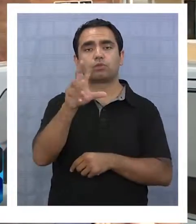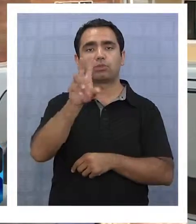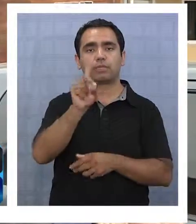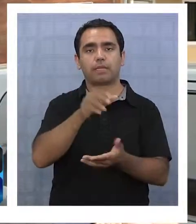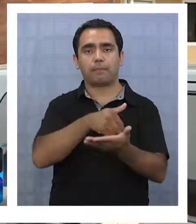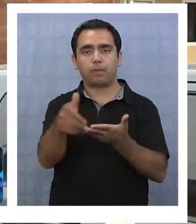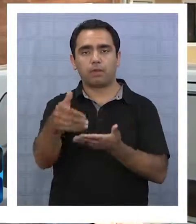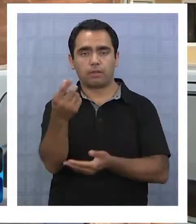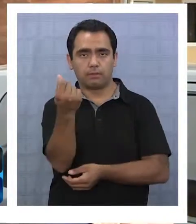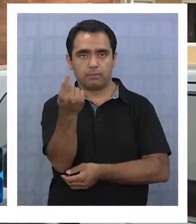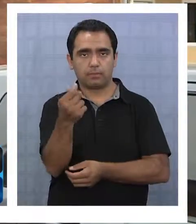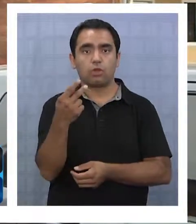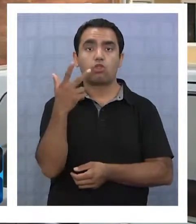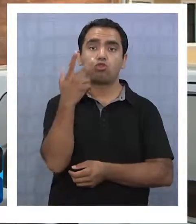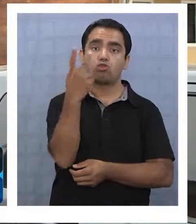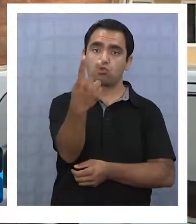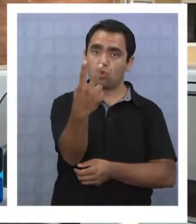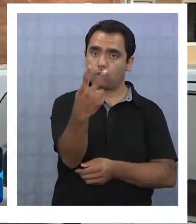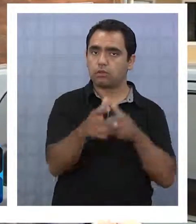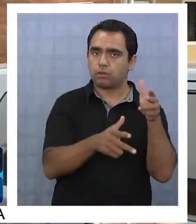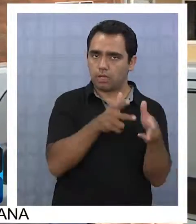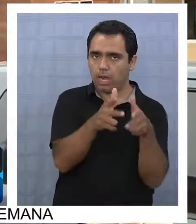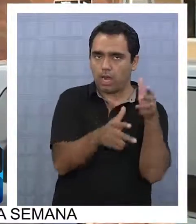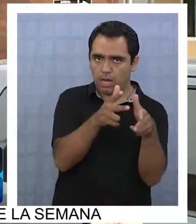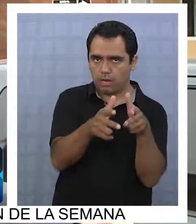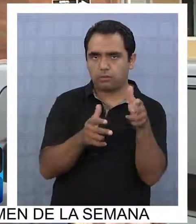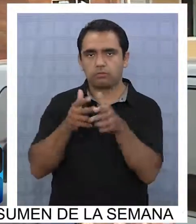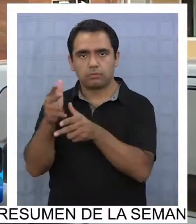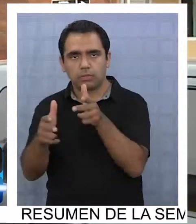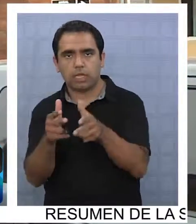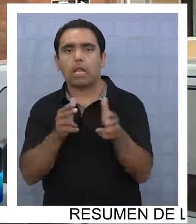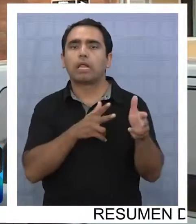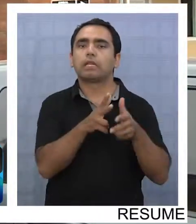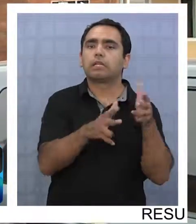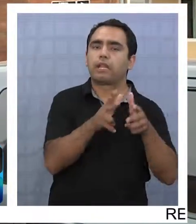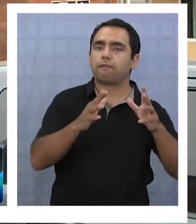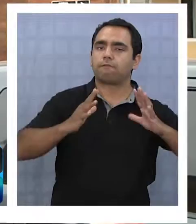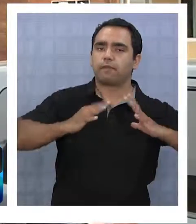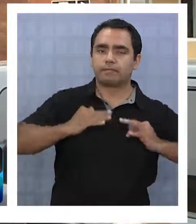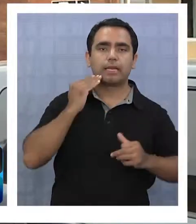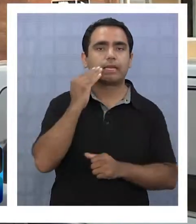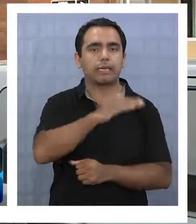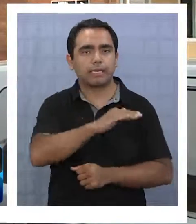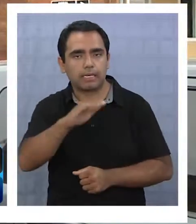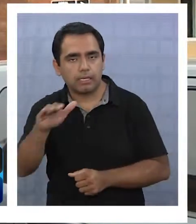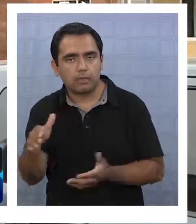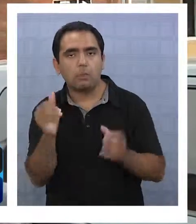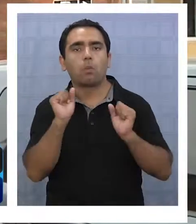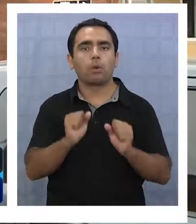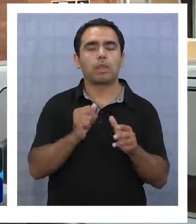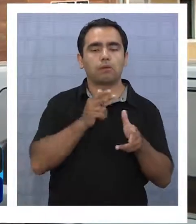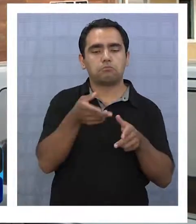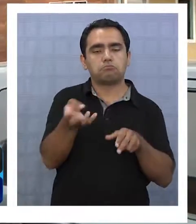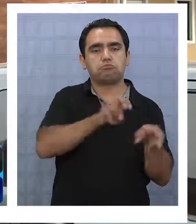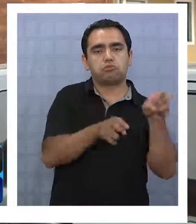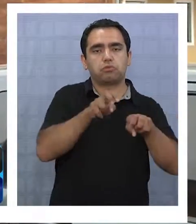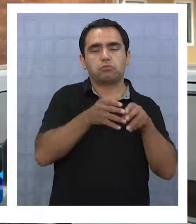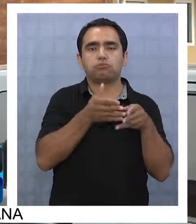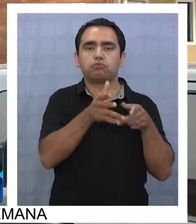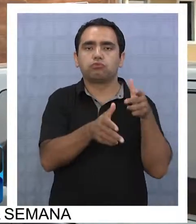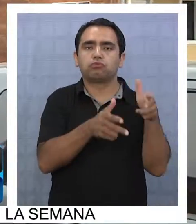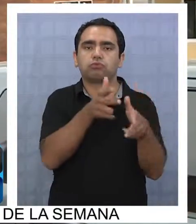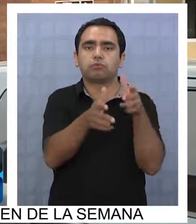trenes, donde la gente va a poder pasear y los niños fundamentalmente, que es el tren de la felicidad de los niños que van a poder